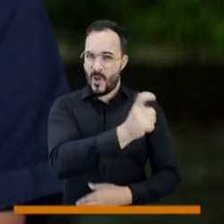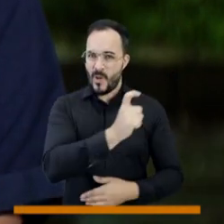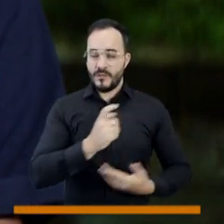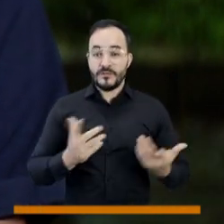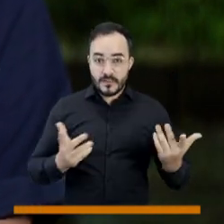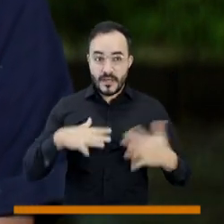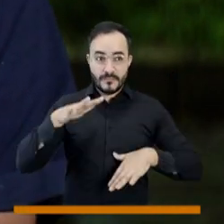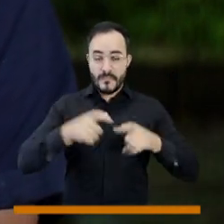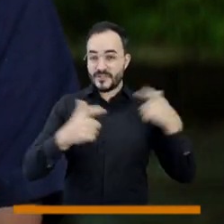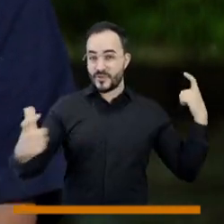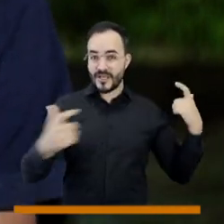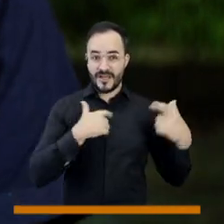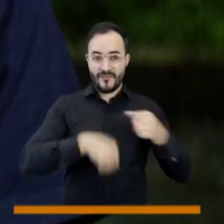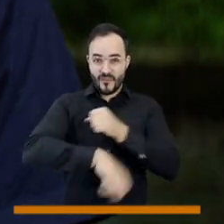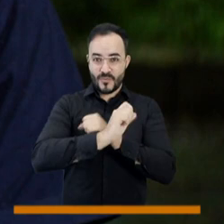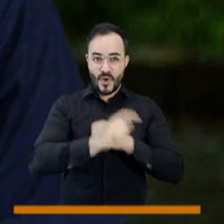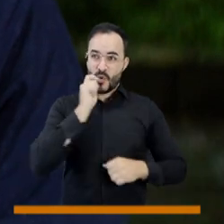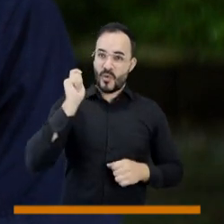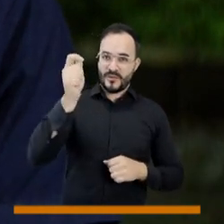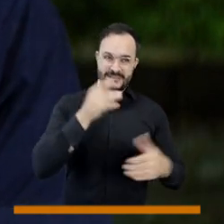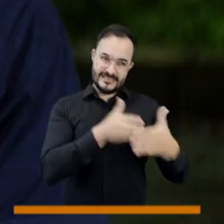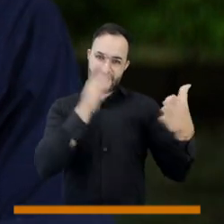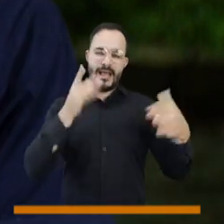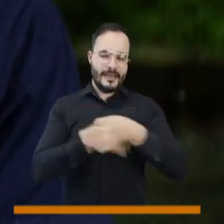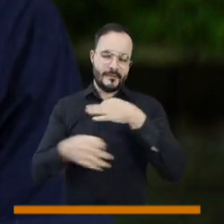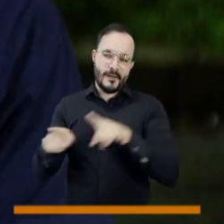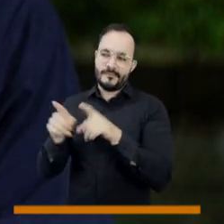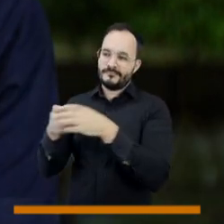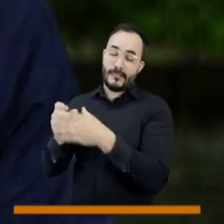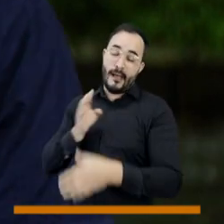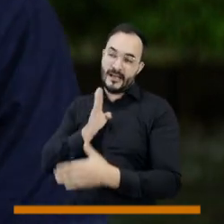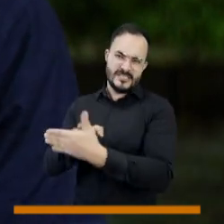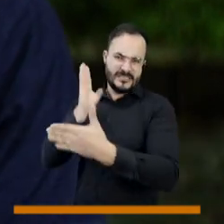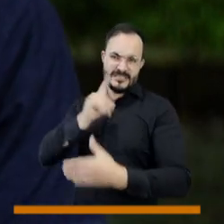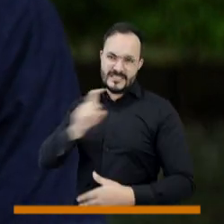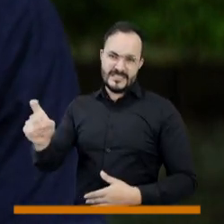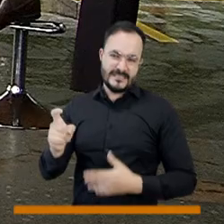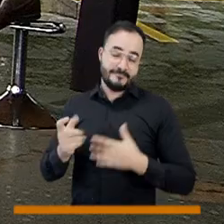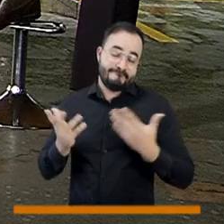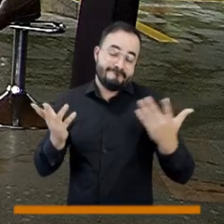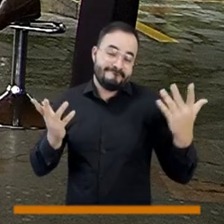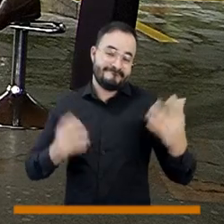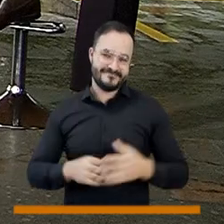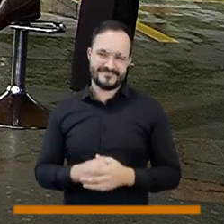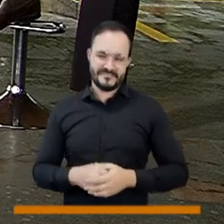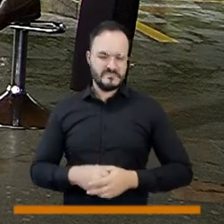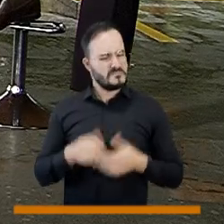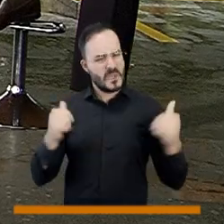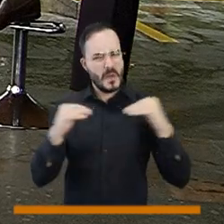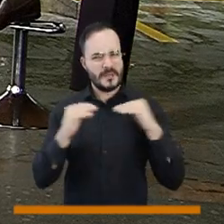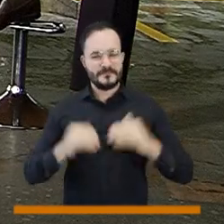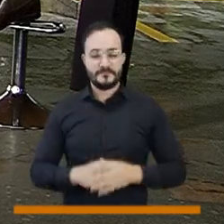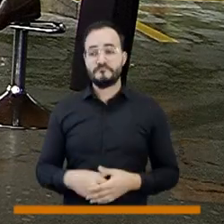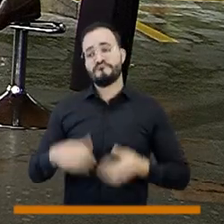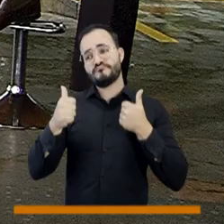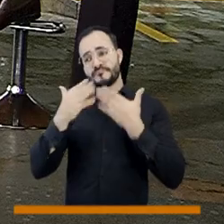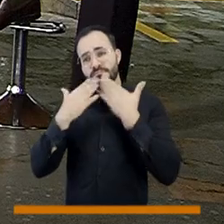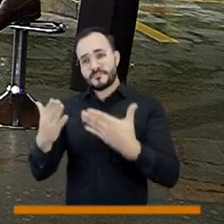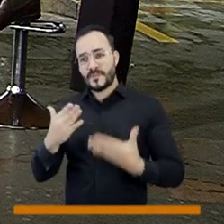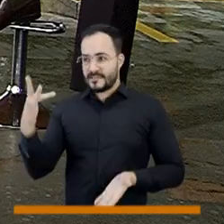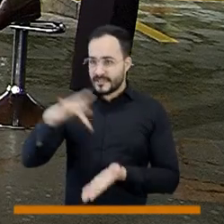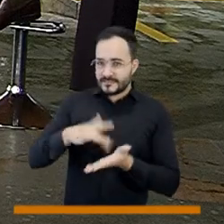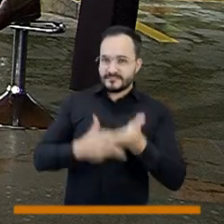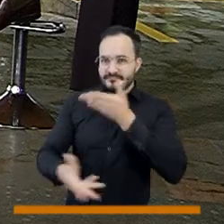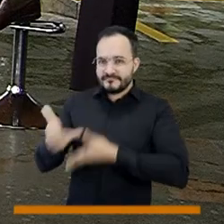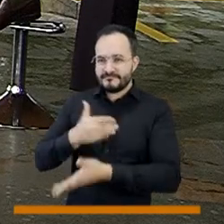si en algún momento hay un sector que quiere mucho a la CREC, hay algo que está mal. Perfecto, pues Jesús Botero García,